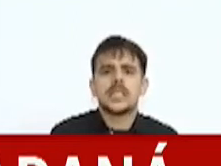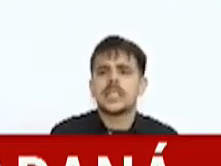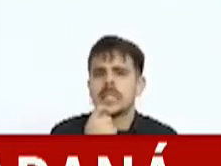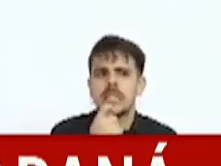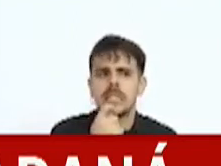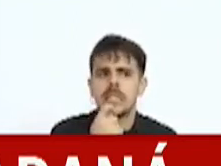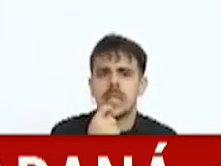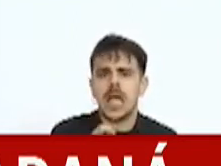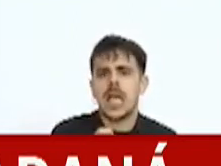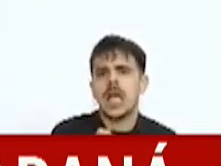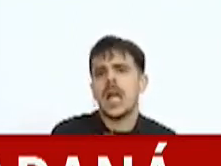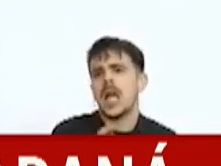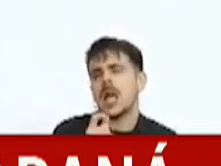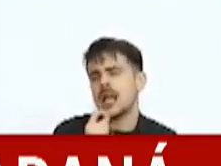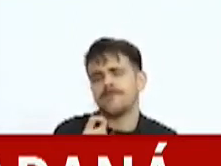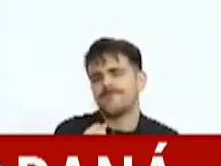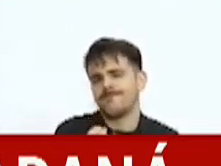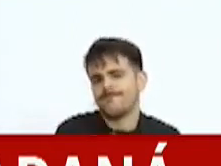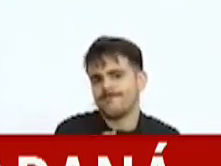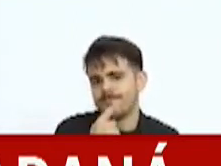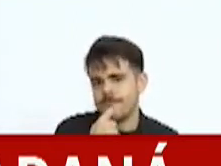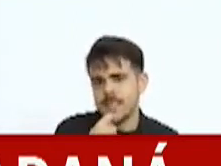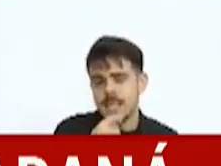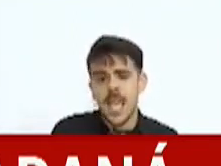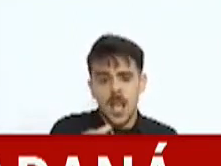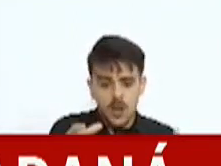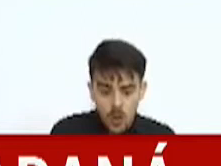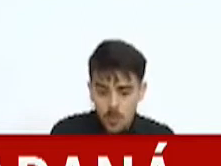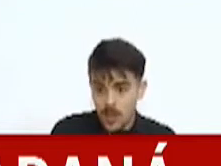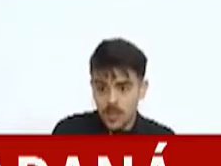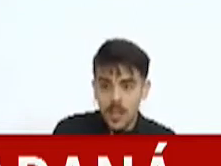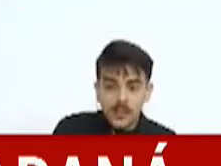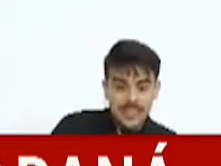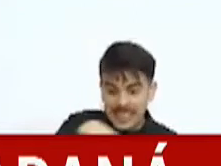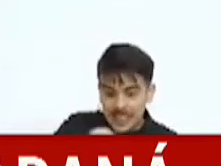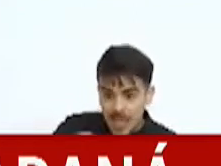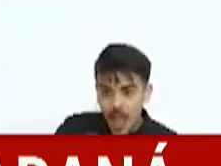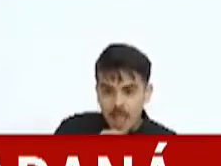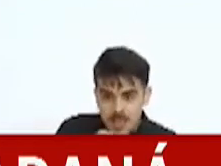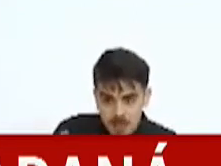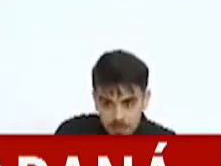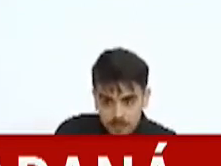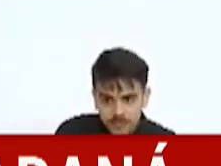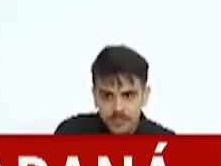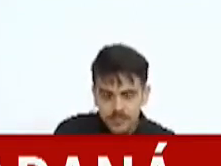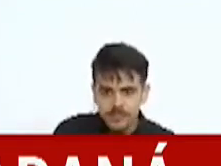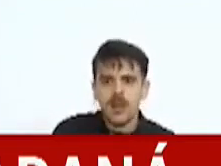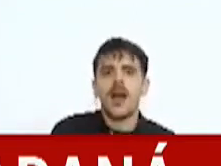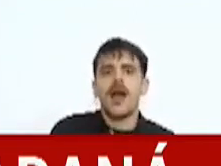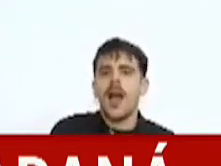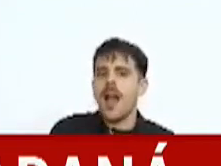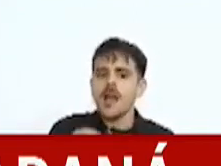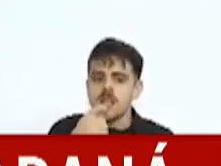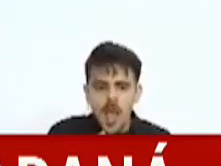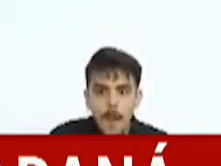circulación comunitaria. Esa es la determinación que se daría, digamos, en el